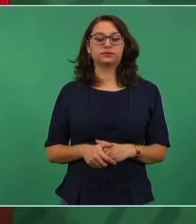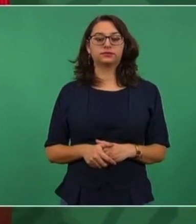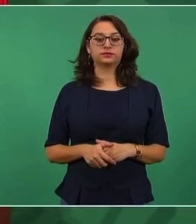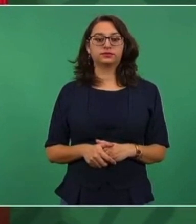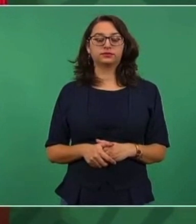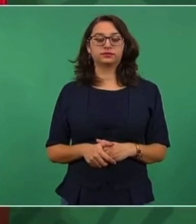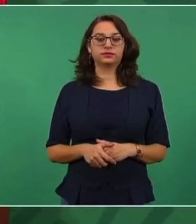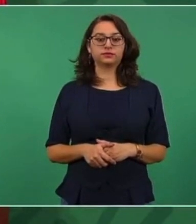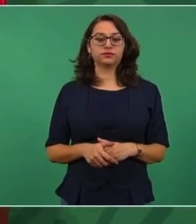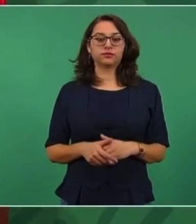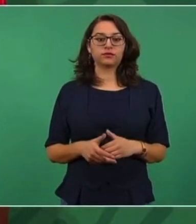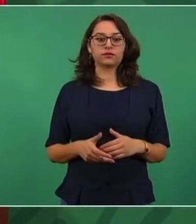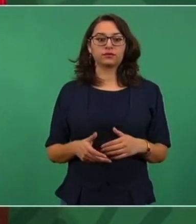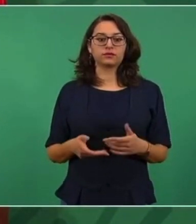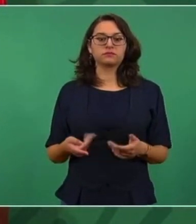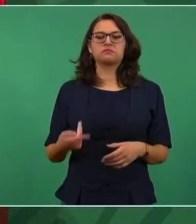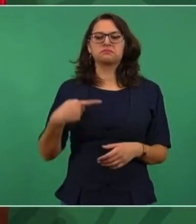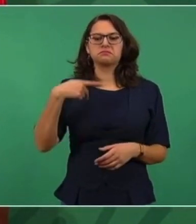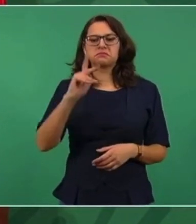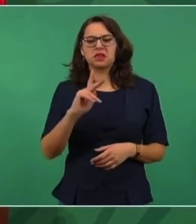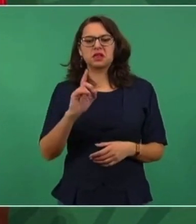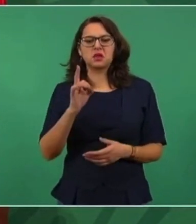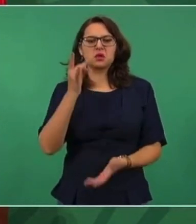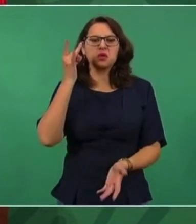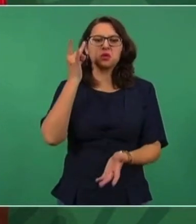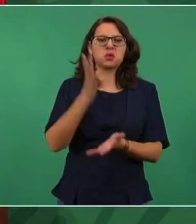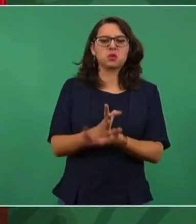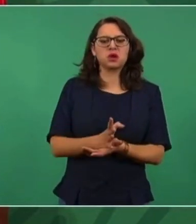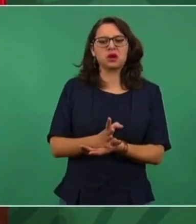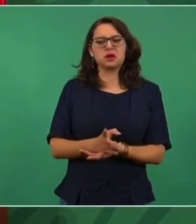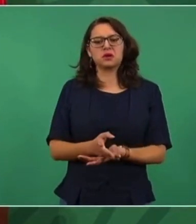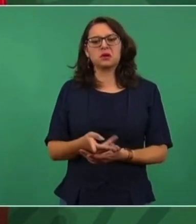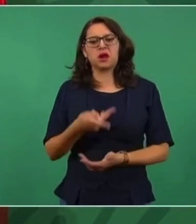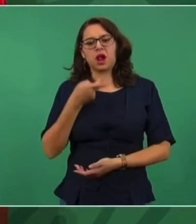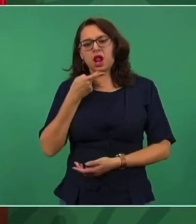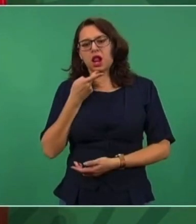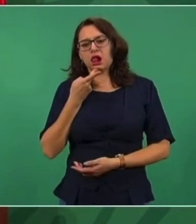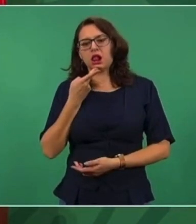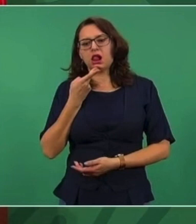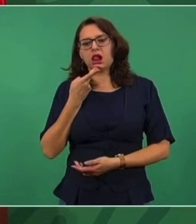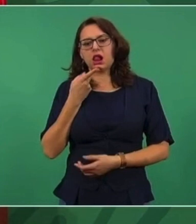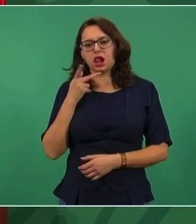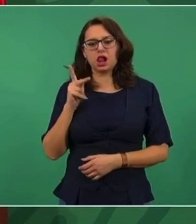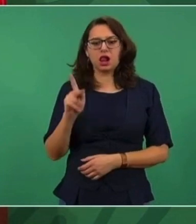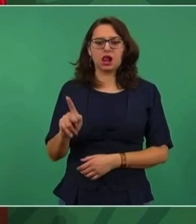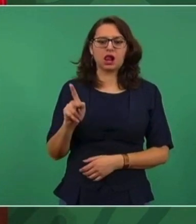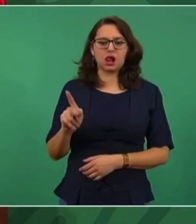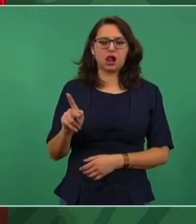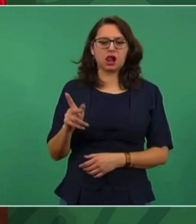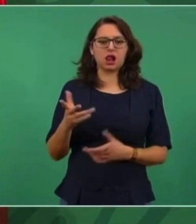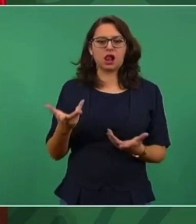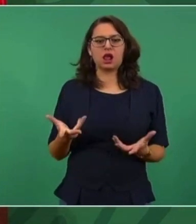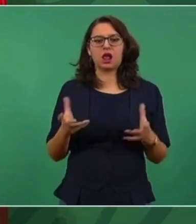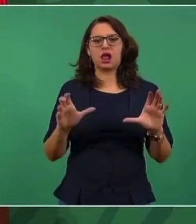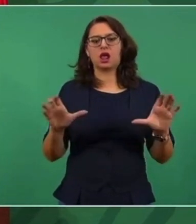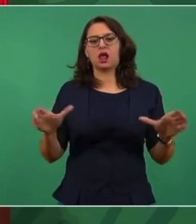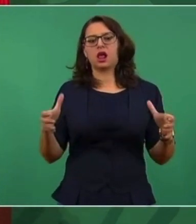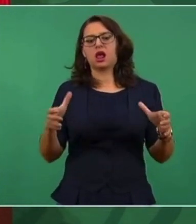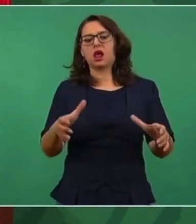como un parapeto para beneficiar a